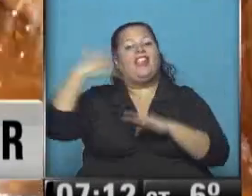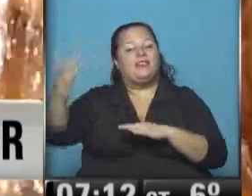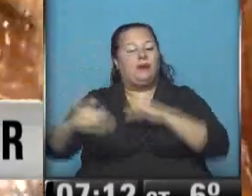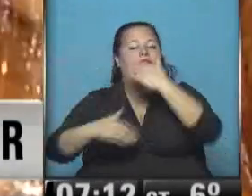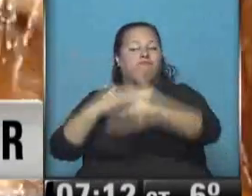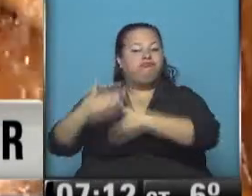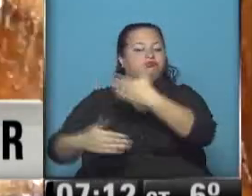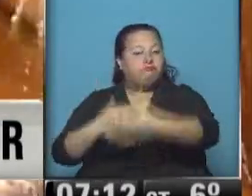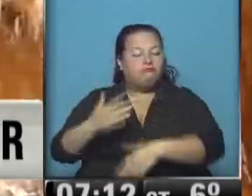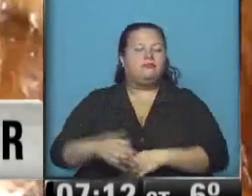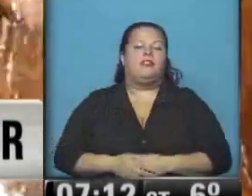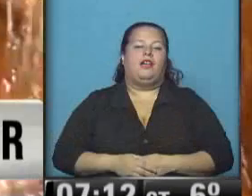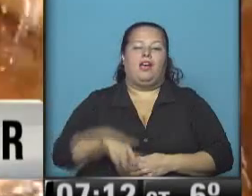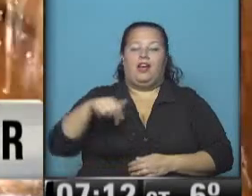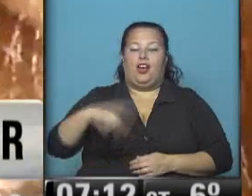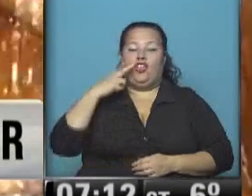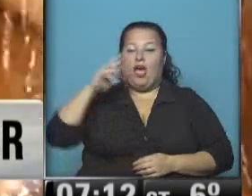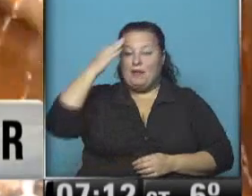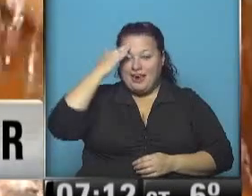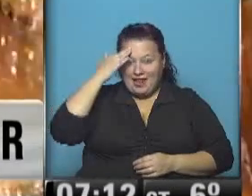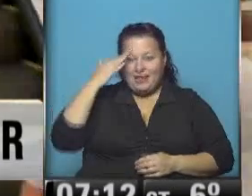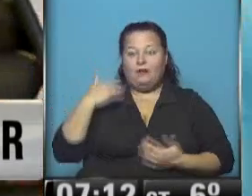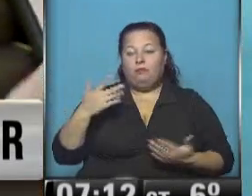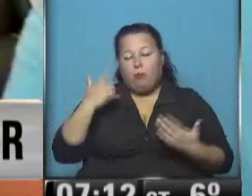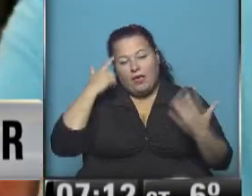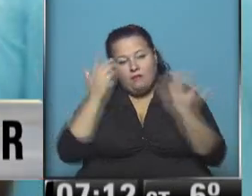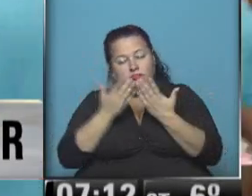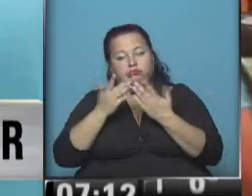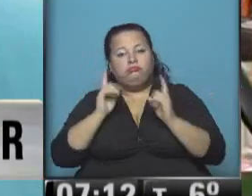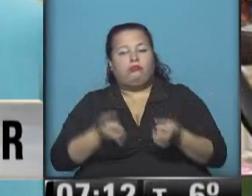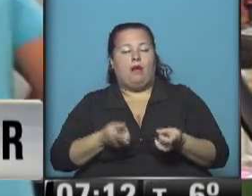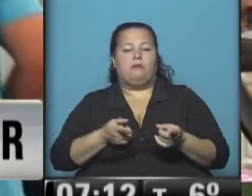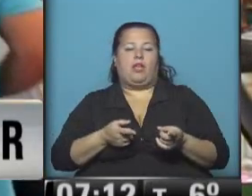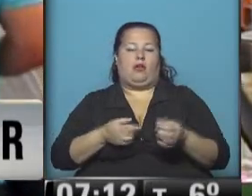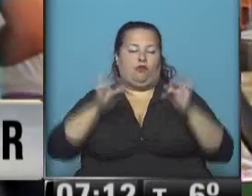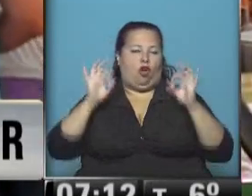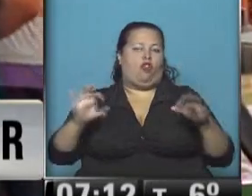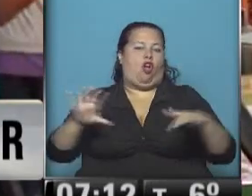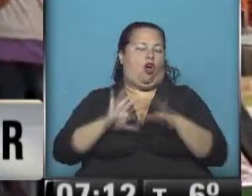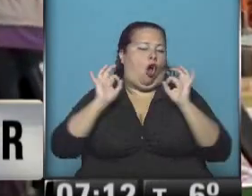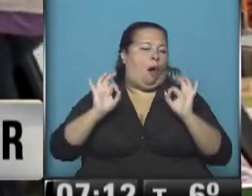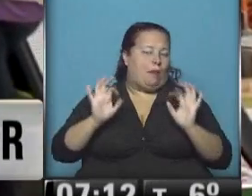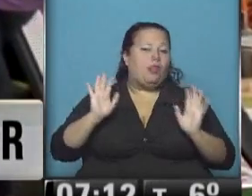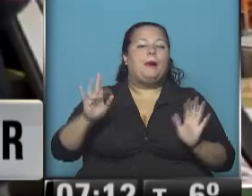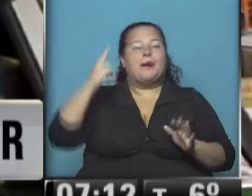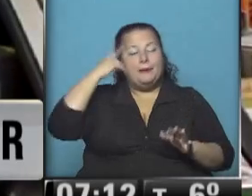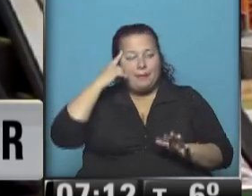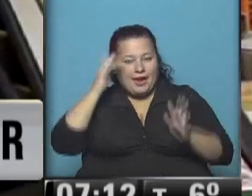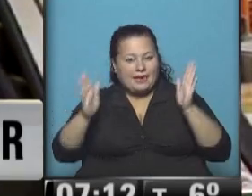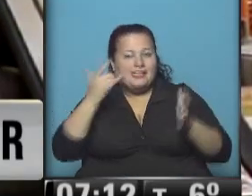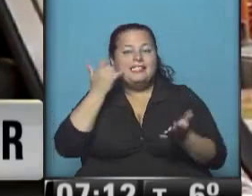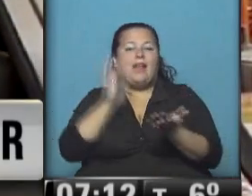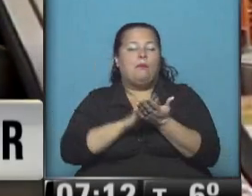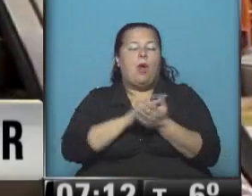que va pasando el tiempo, en este 2015 se pueden hacer un balance incluso mucho más acabado, más completo, pero tomando en cuenta lo